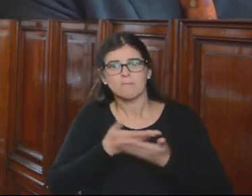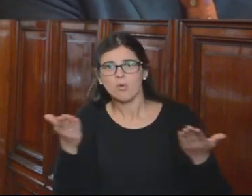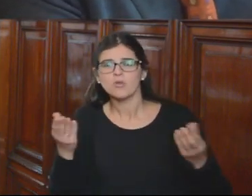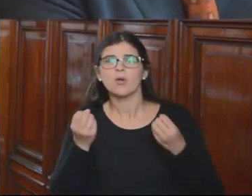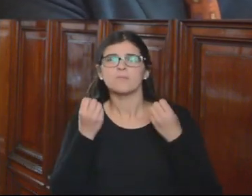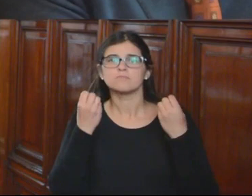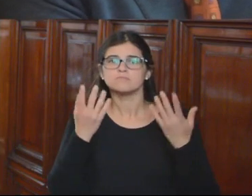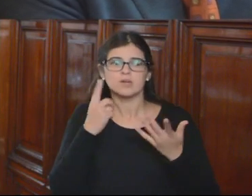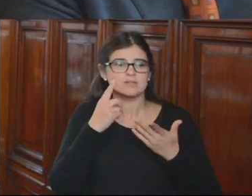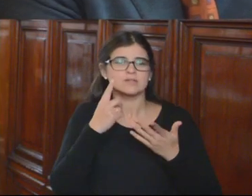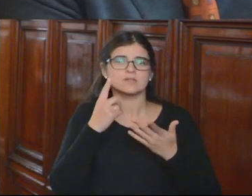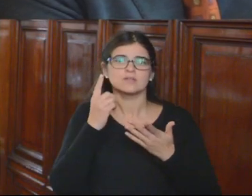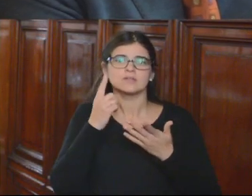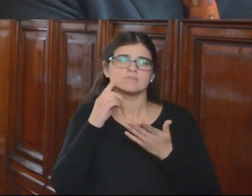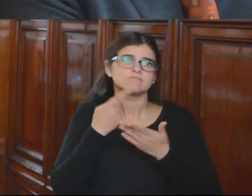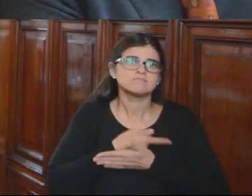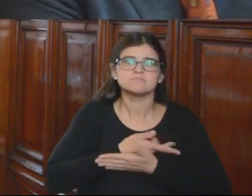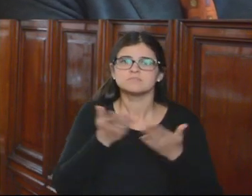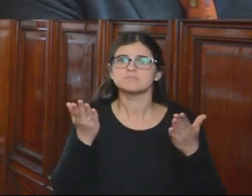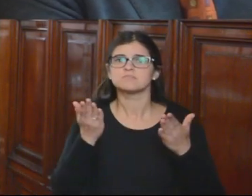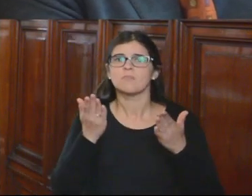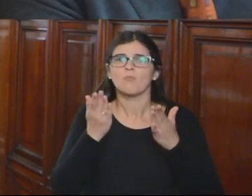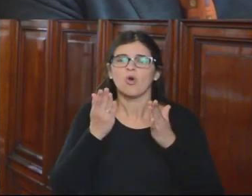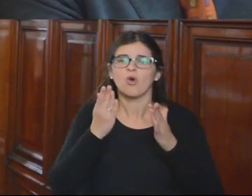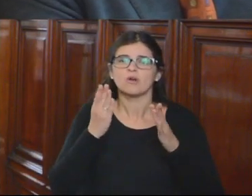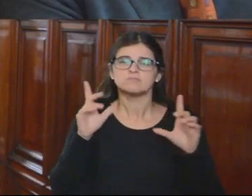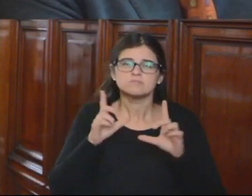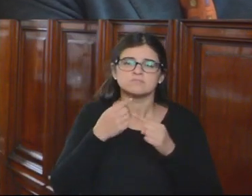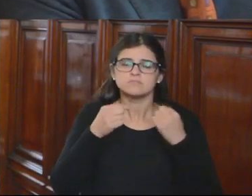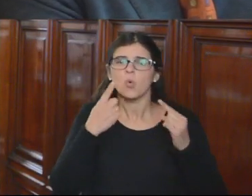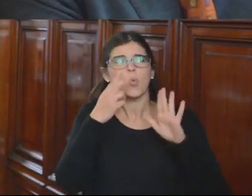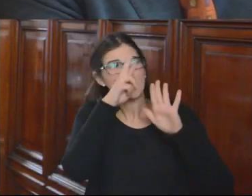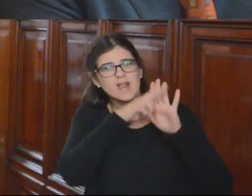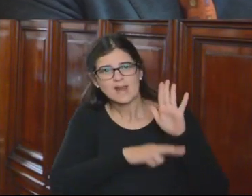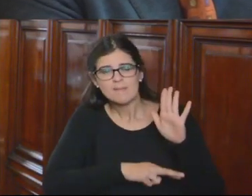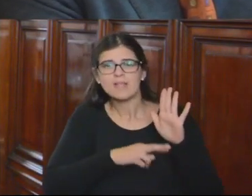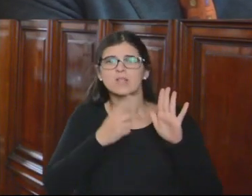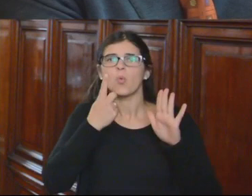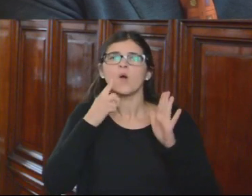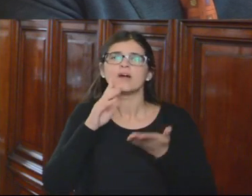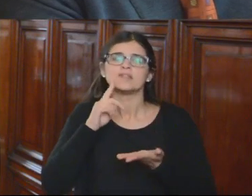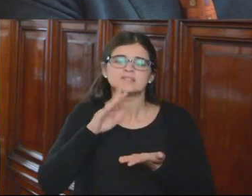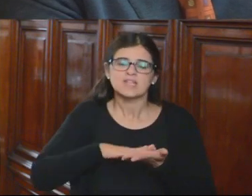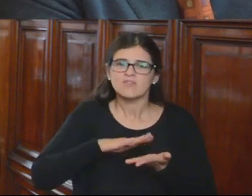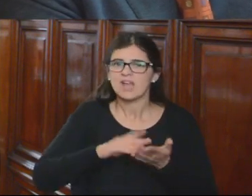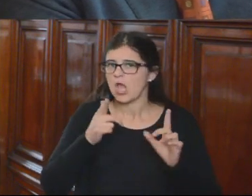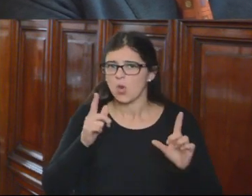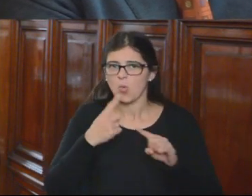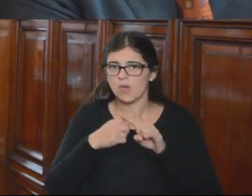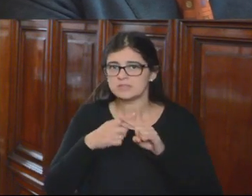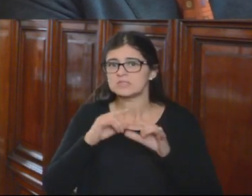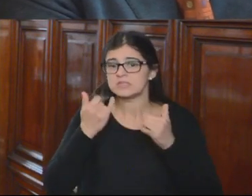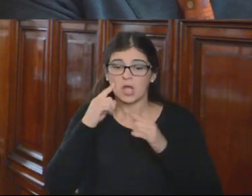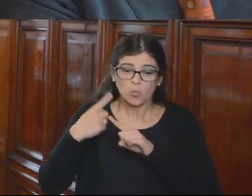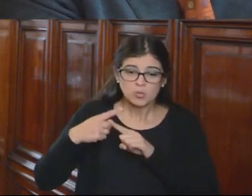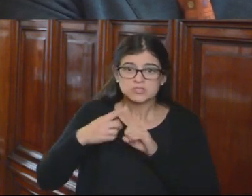se publica por los medios un supuesto reglamento que mediante una certificación dice que no existe, se ha certificado que no